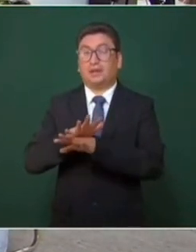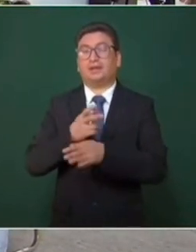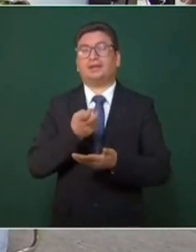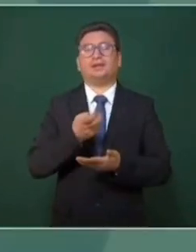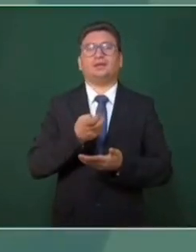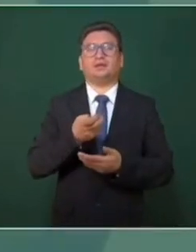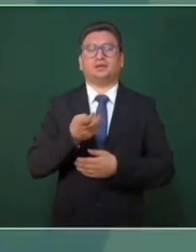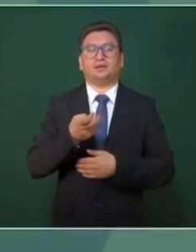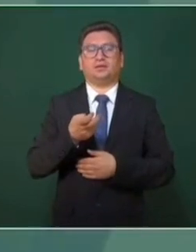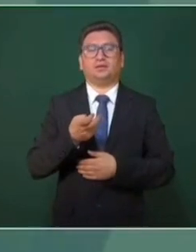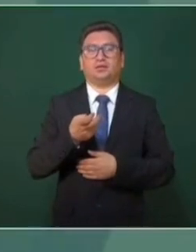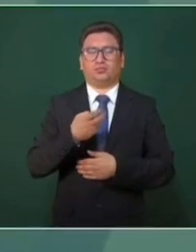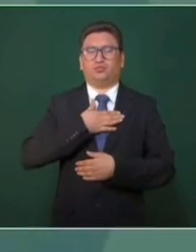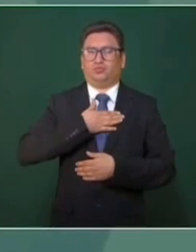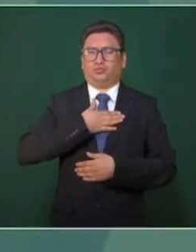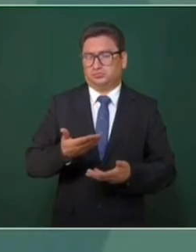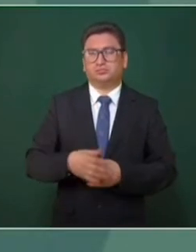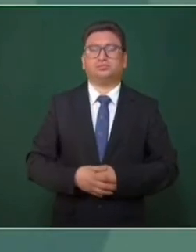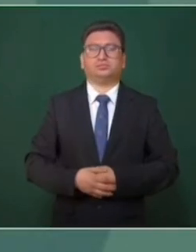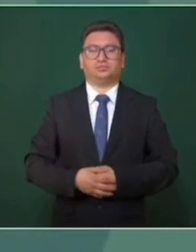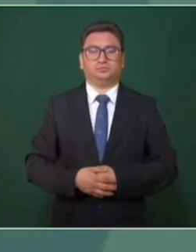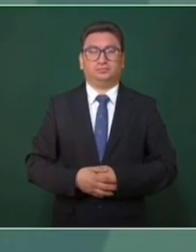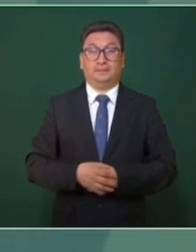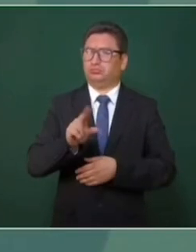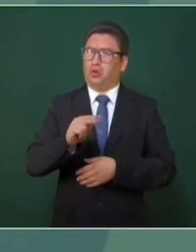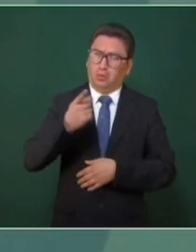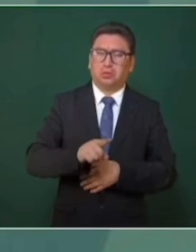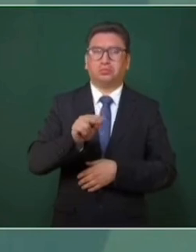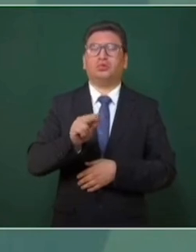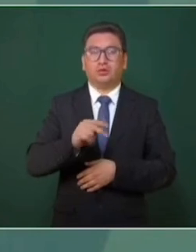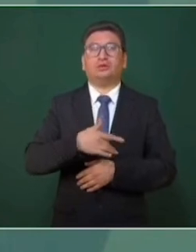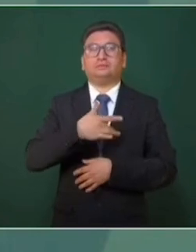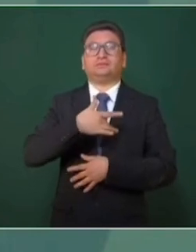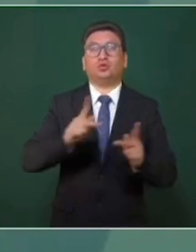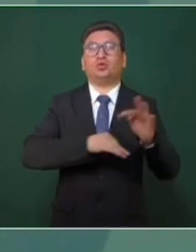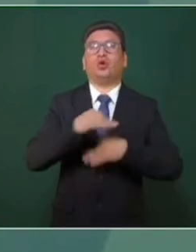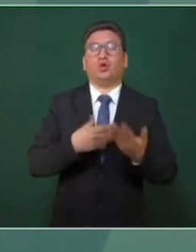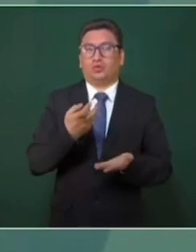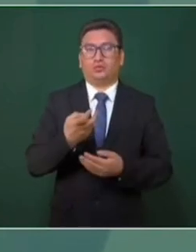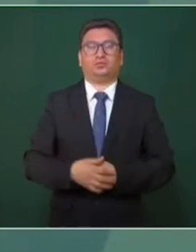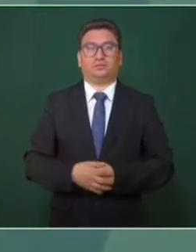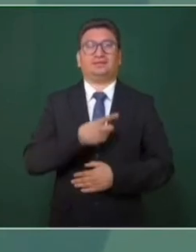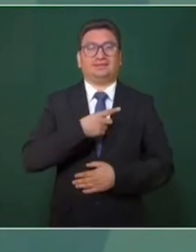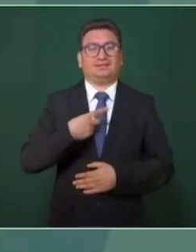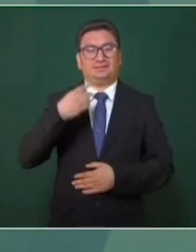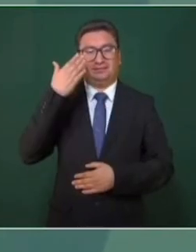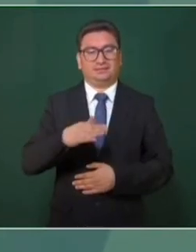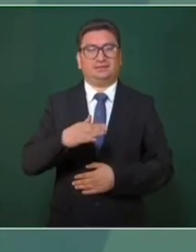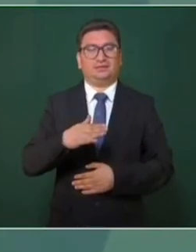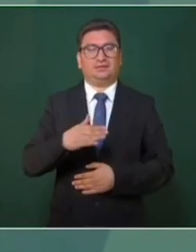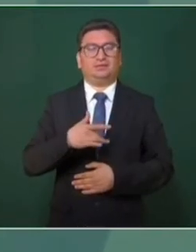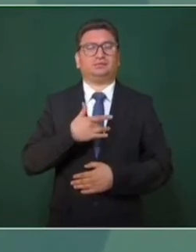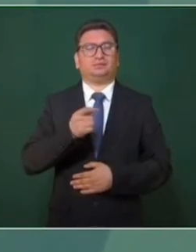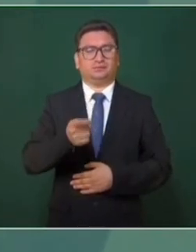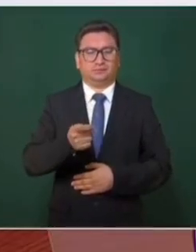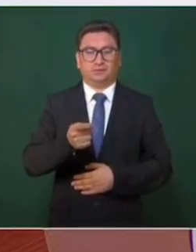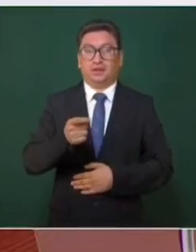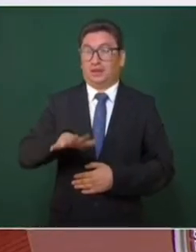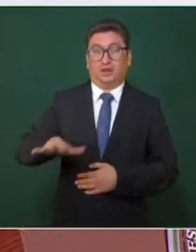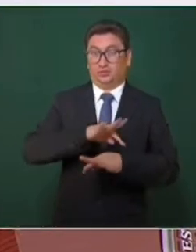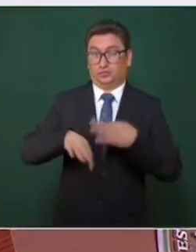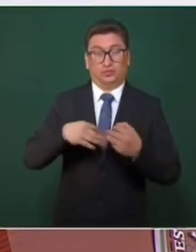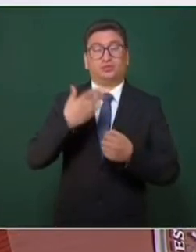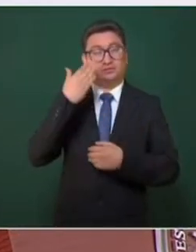justa. No es una imposición. Es considerando a todos. Se debe de saber que se le está